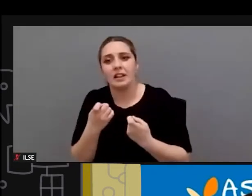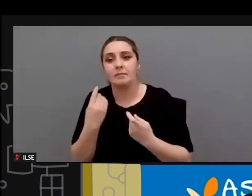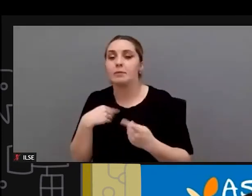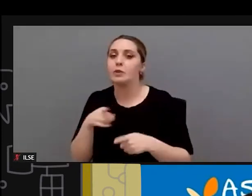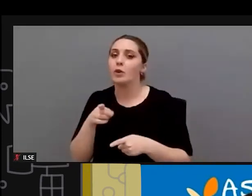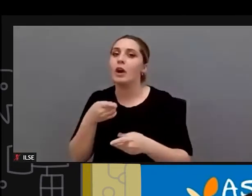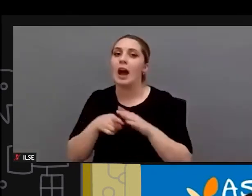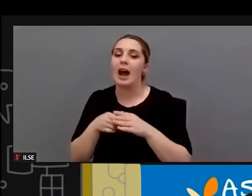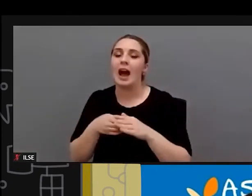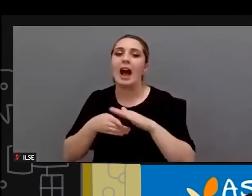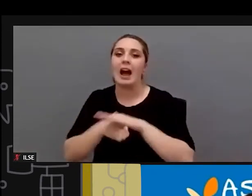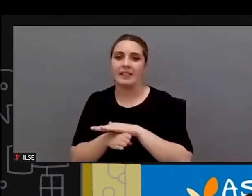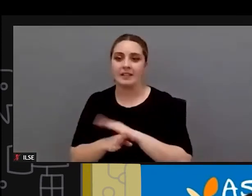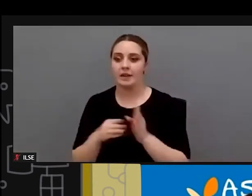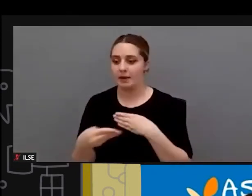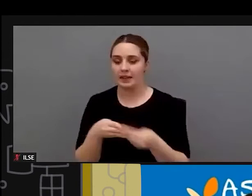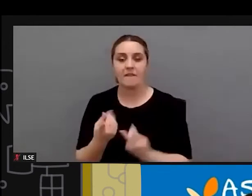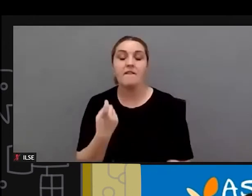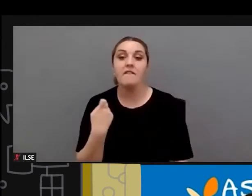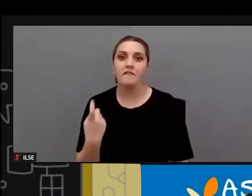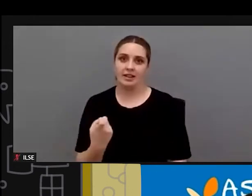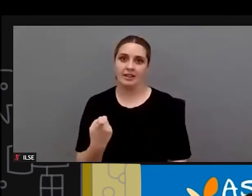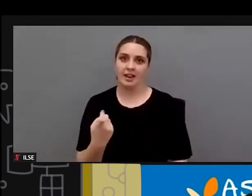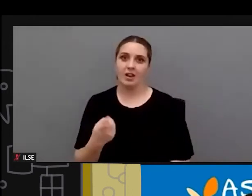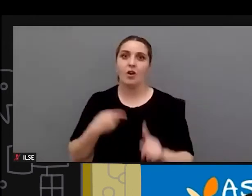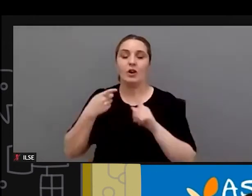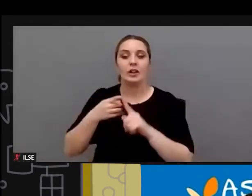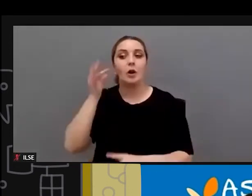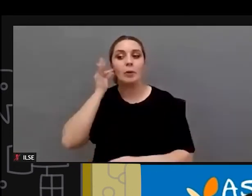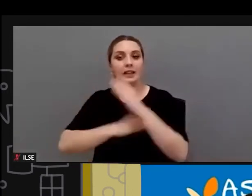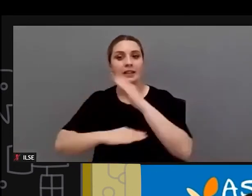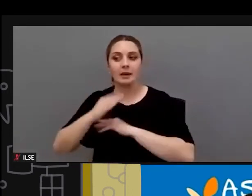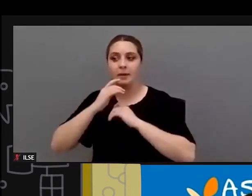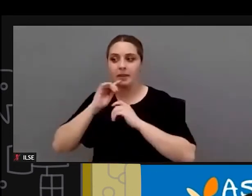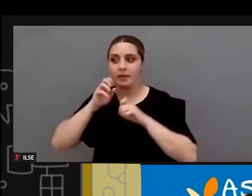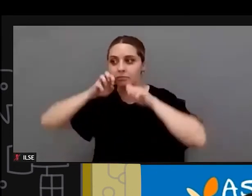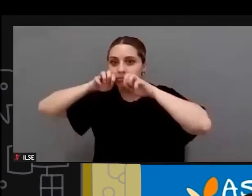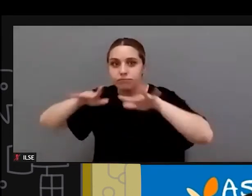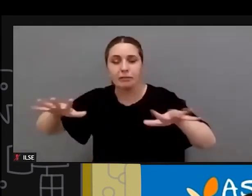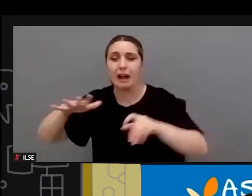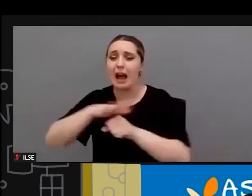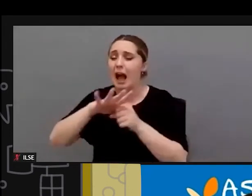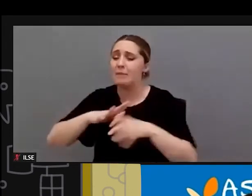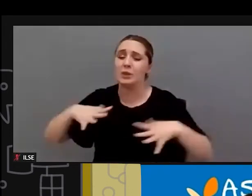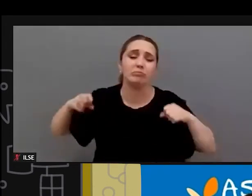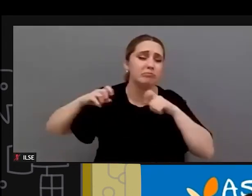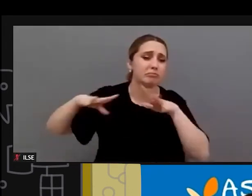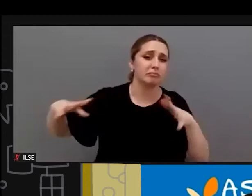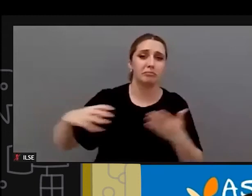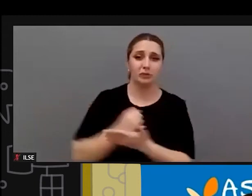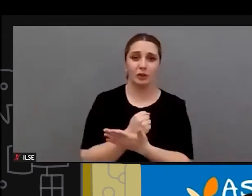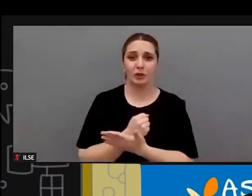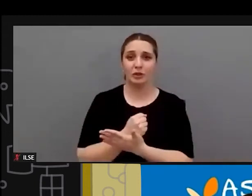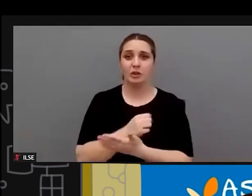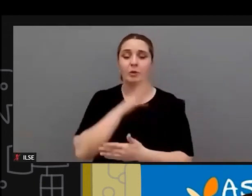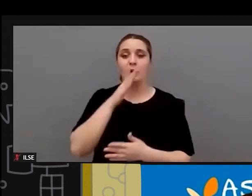falta el material accesible para que pueda llegar a las mujeres con discapacidad y en todos los ámbitos porque pensamos que las mujeres todas acceden a las